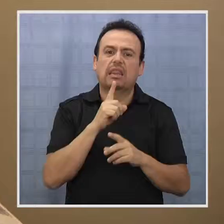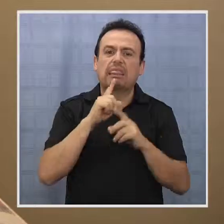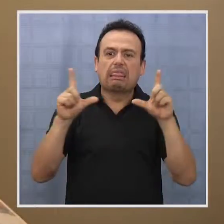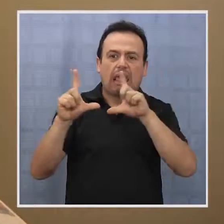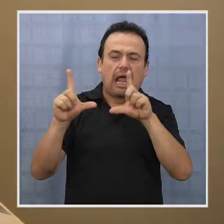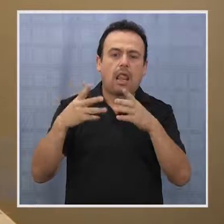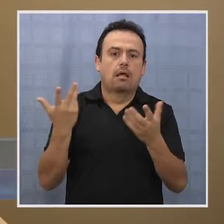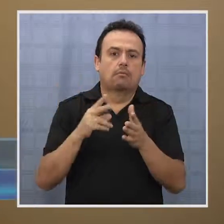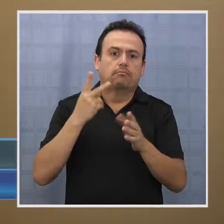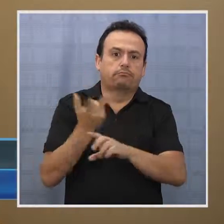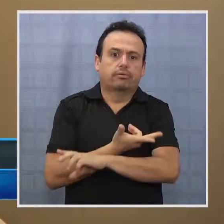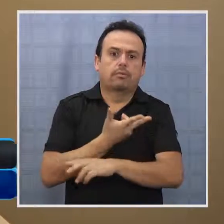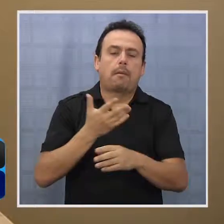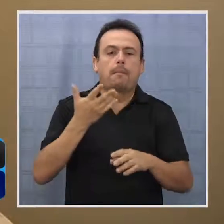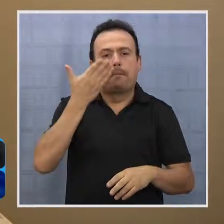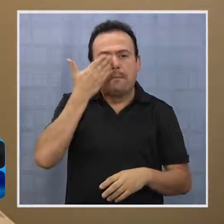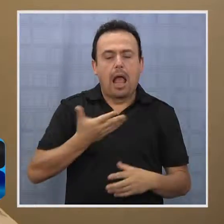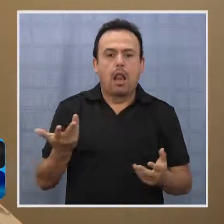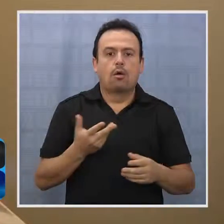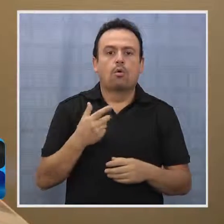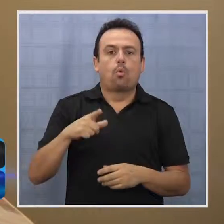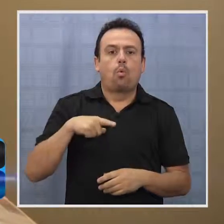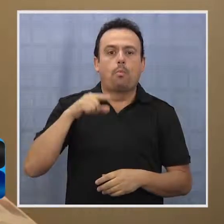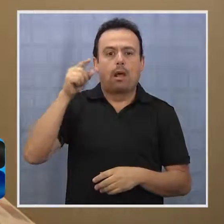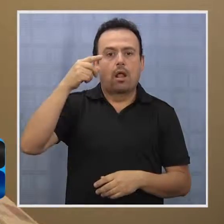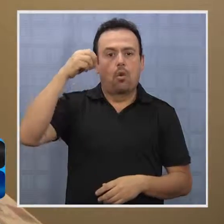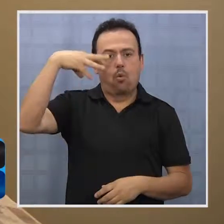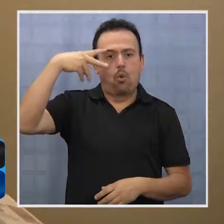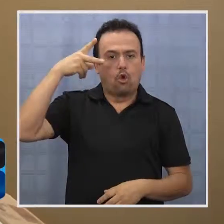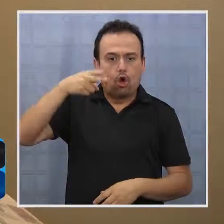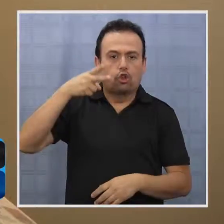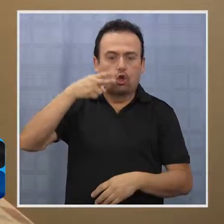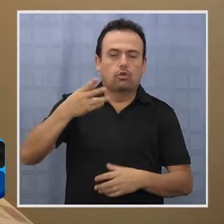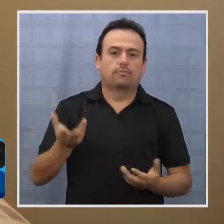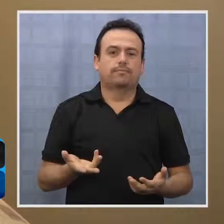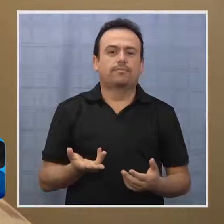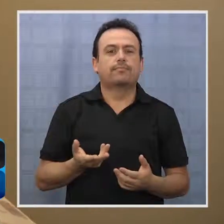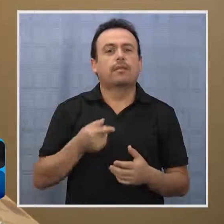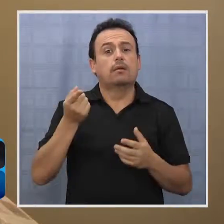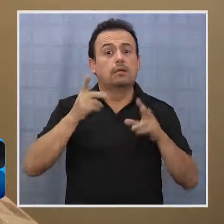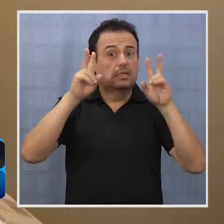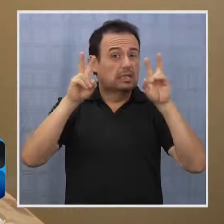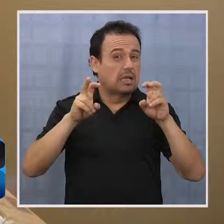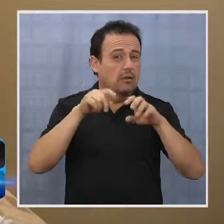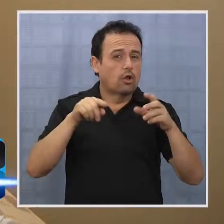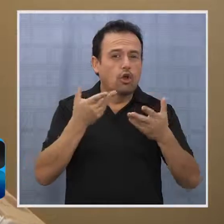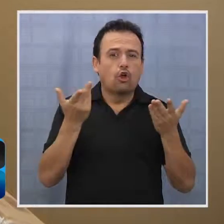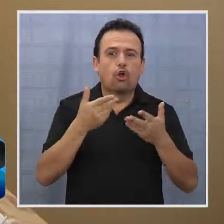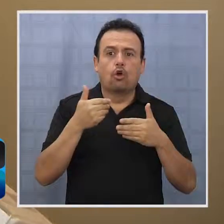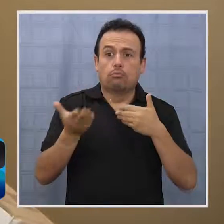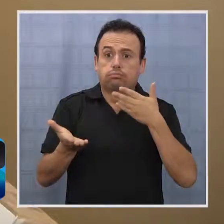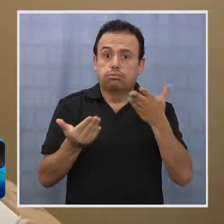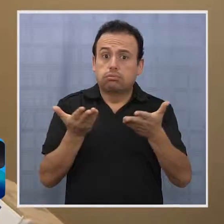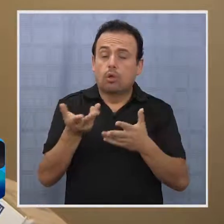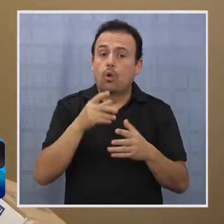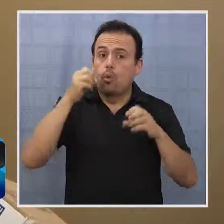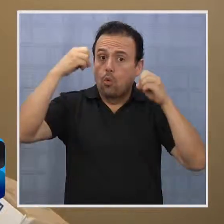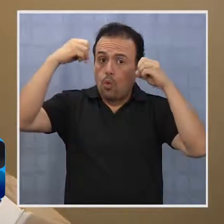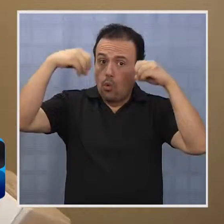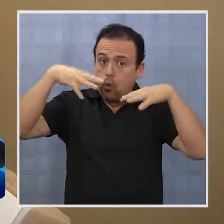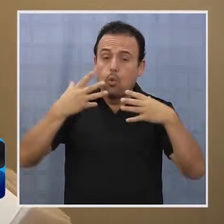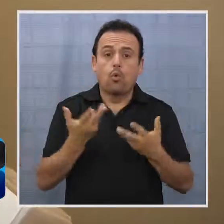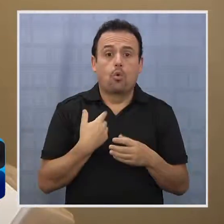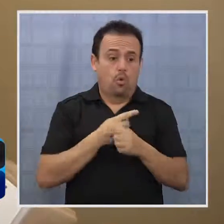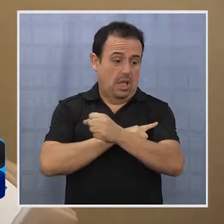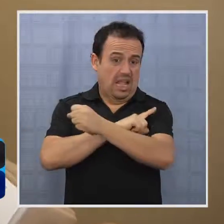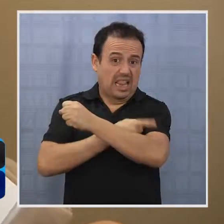energía está investigado por la Superintendencia de Electricidad y Combustible. El tema no solamente recae en la distribuidora, sino que tienes que pensar